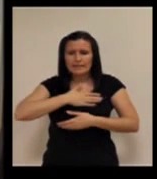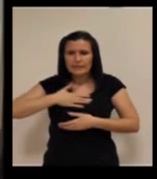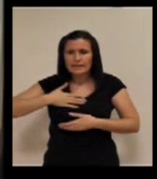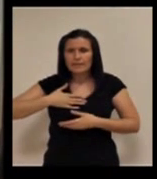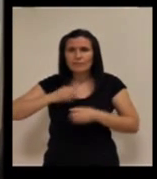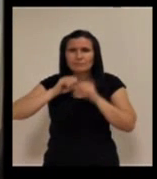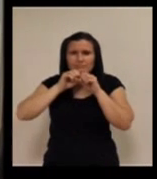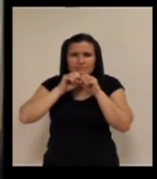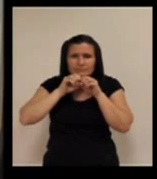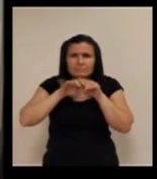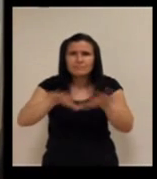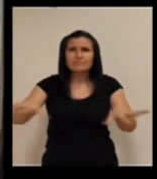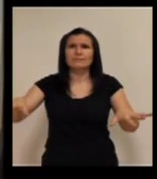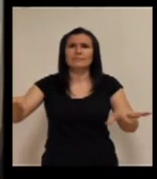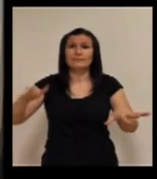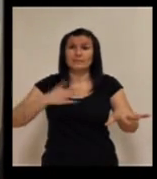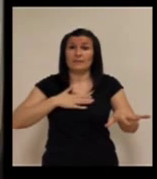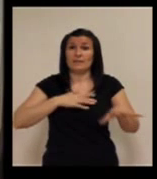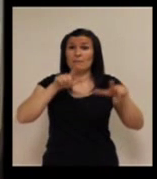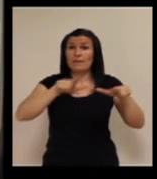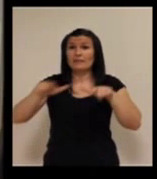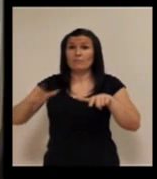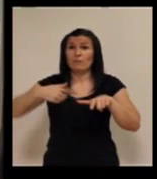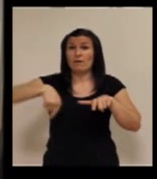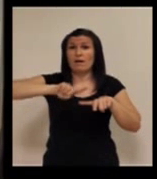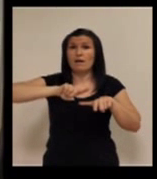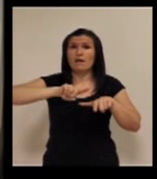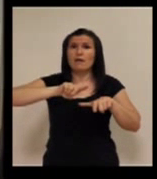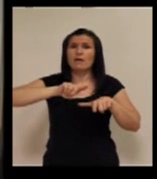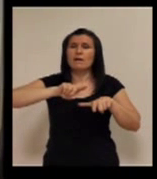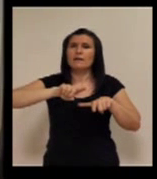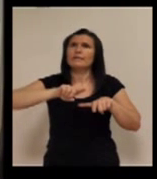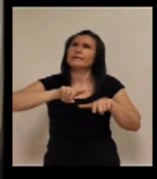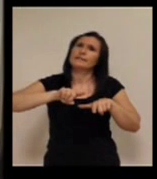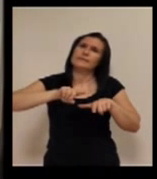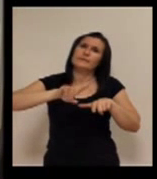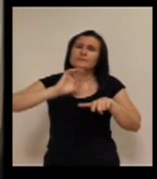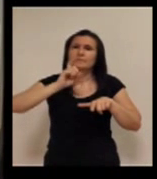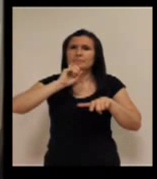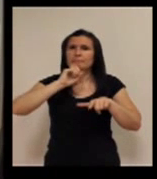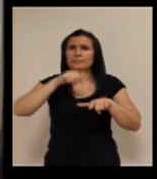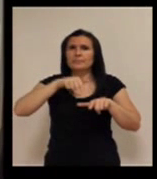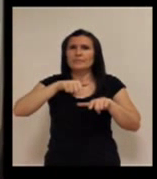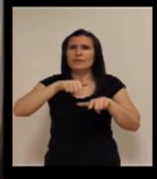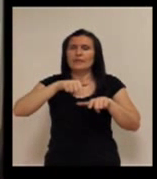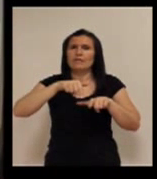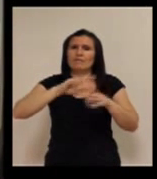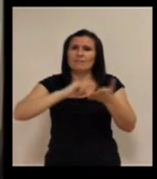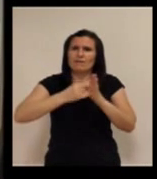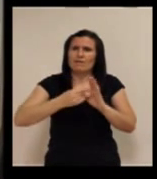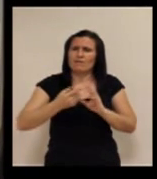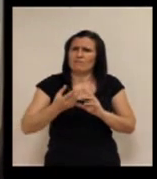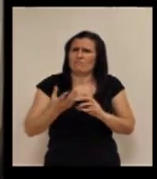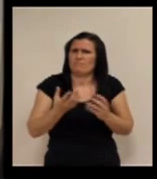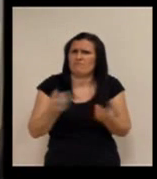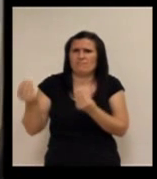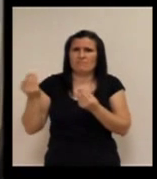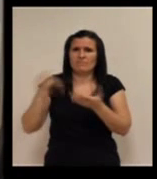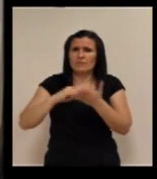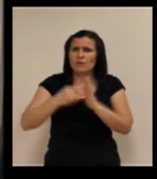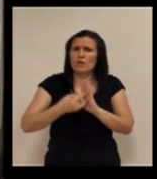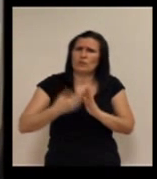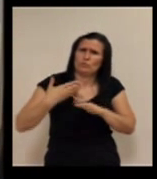divulgar es que las plataformas que tienen estos señores son auténticos portaaviones. Están preparadas para hacer bastante más